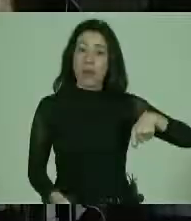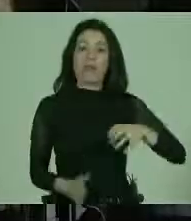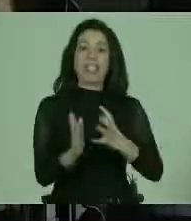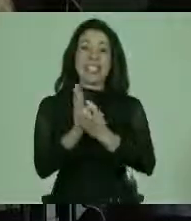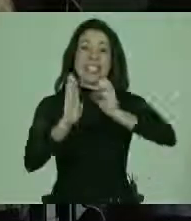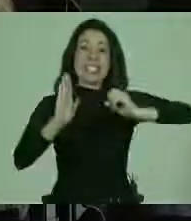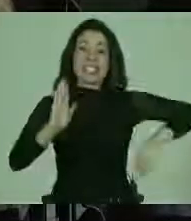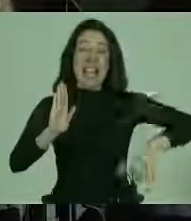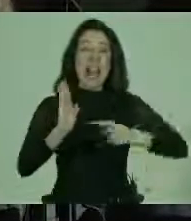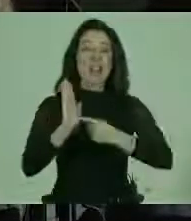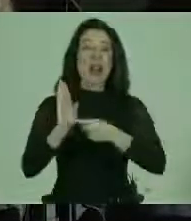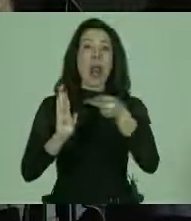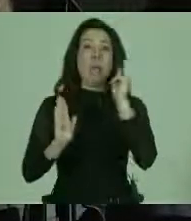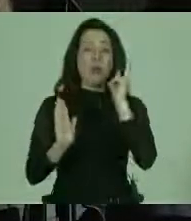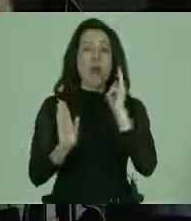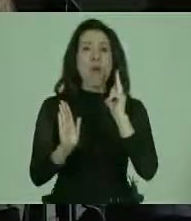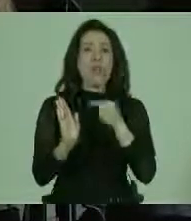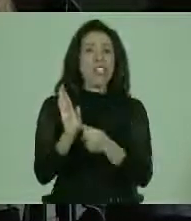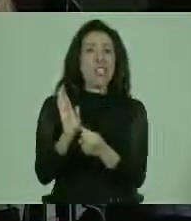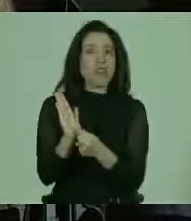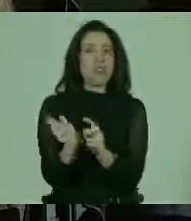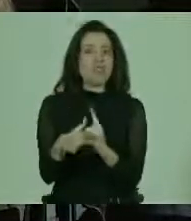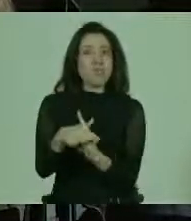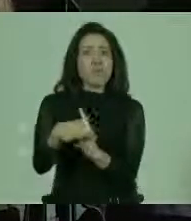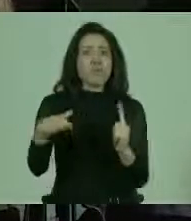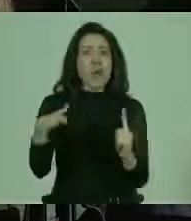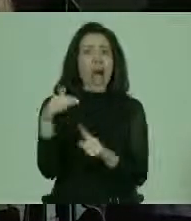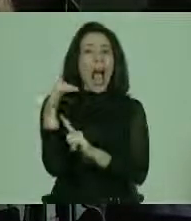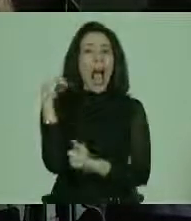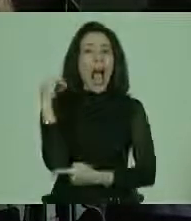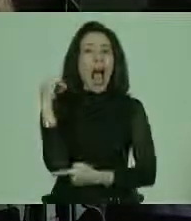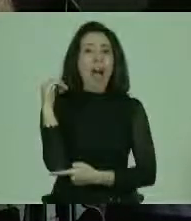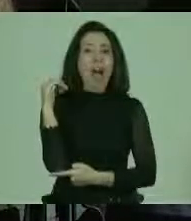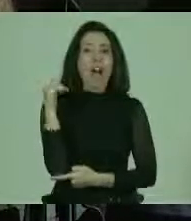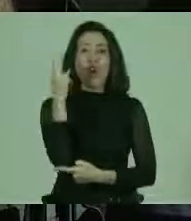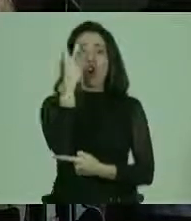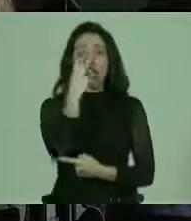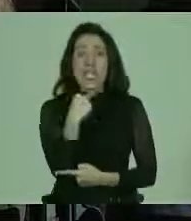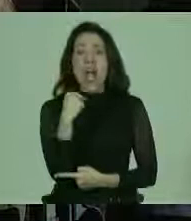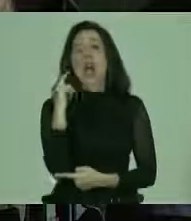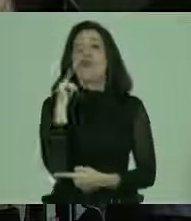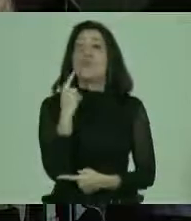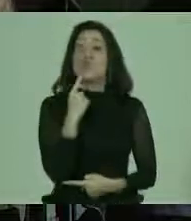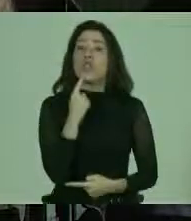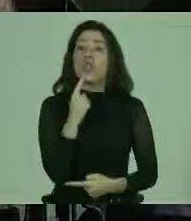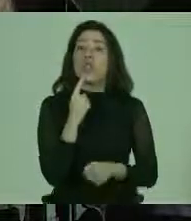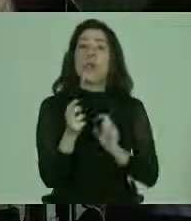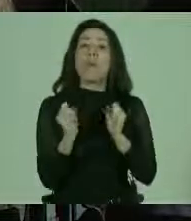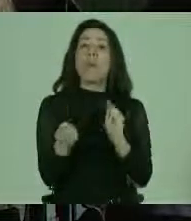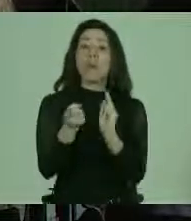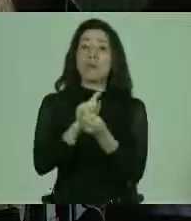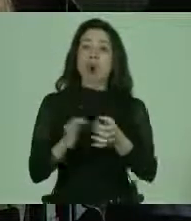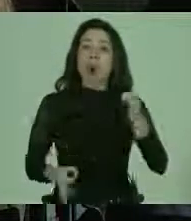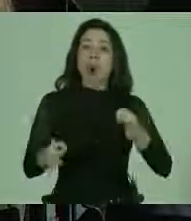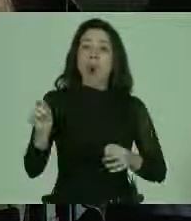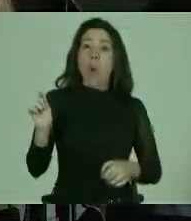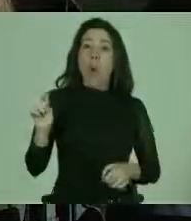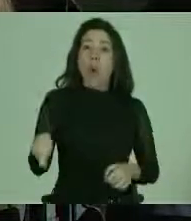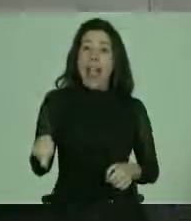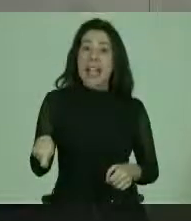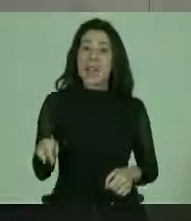eliminando esta prohibición odiosa de excluir a abogados ciegos y sordos de ser jueces de la República,